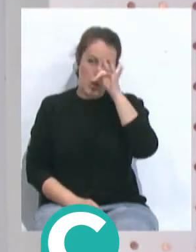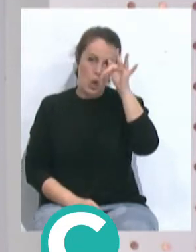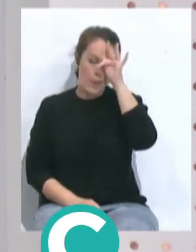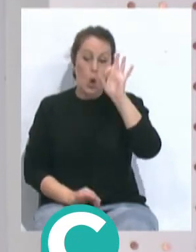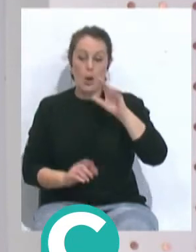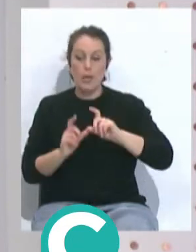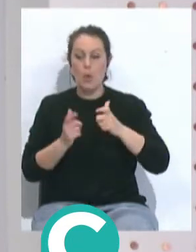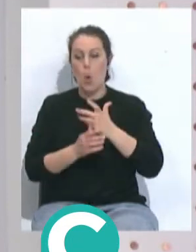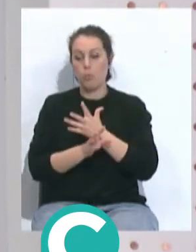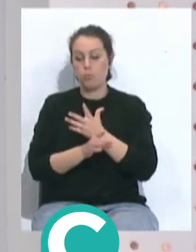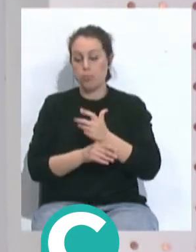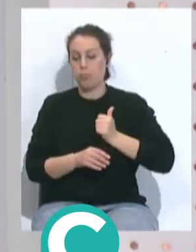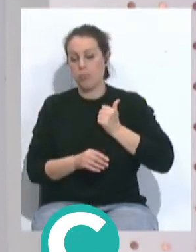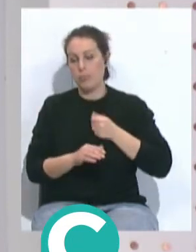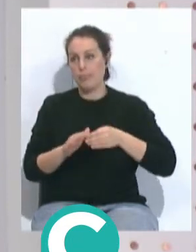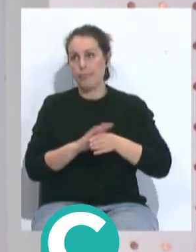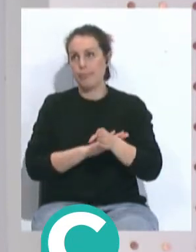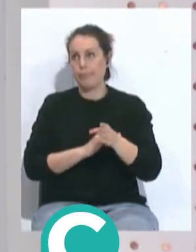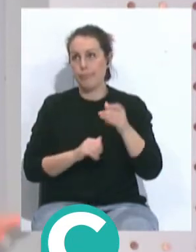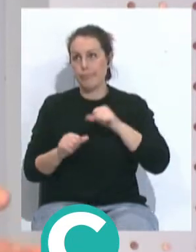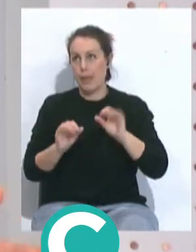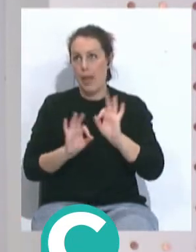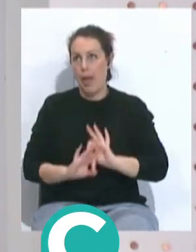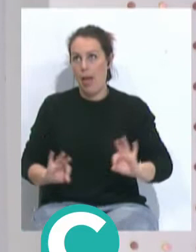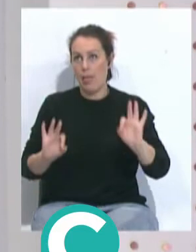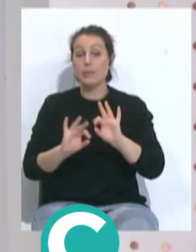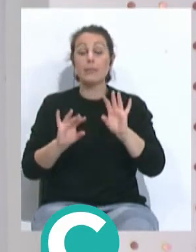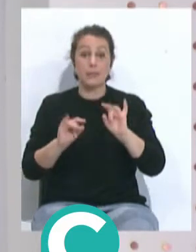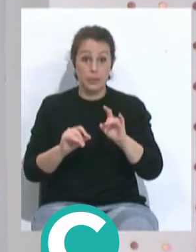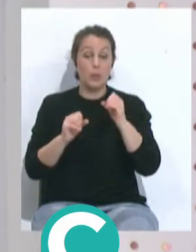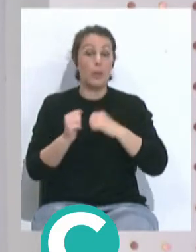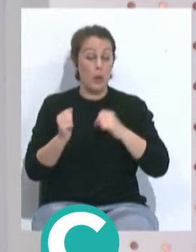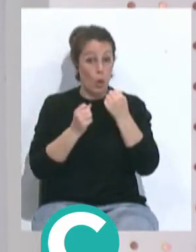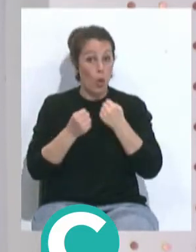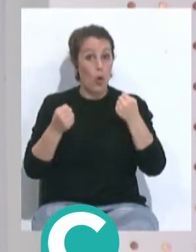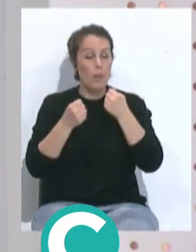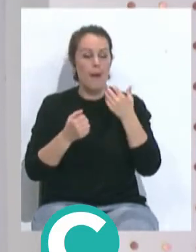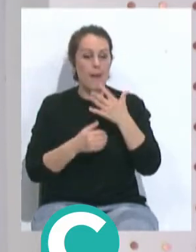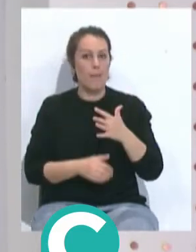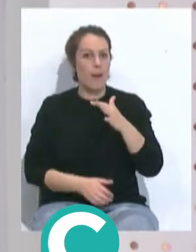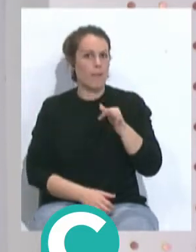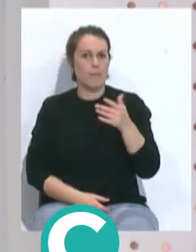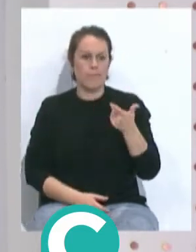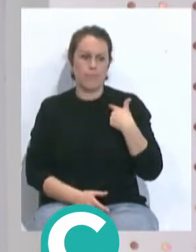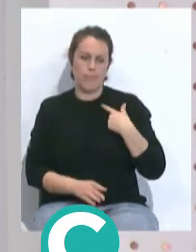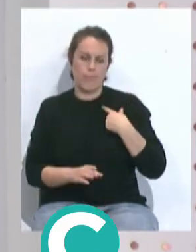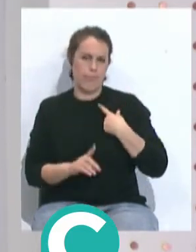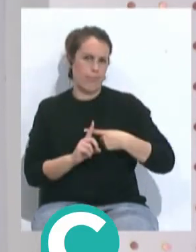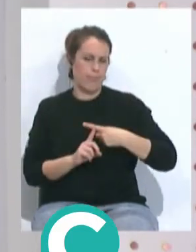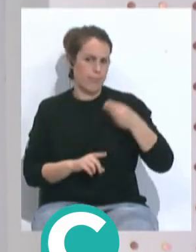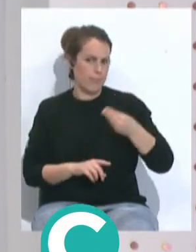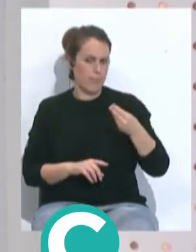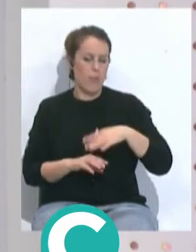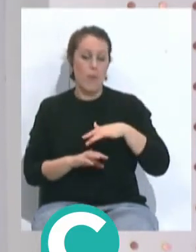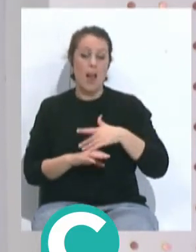toque jugar al equipo, no va a tener la oportunidad de jugar en competición liguera. Así lo ha hecho en competición de Copa y además mostrando un gran nivel para llevar al